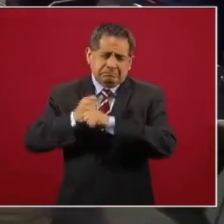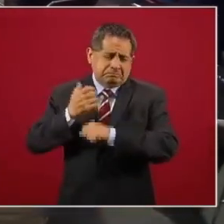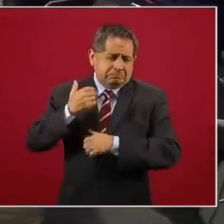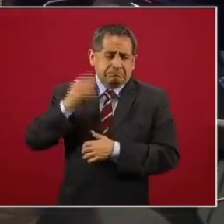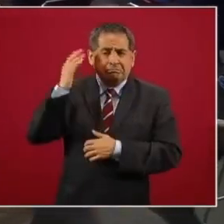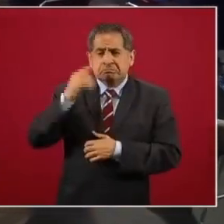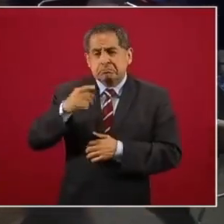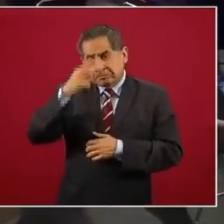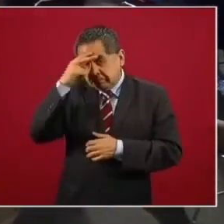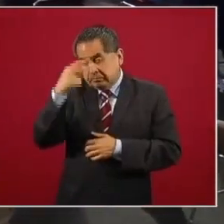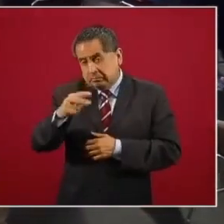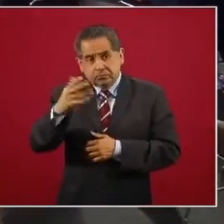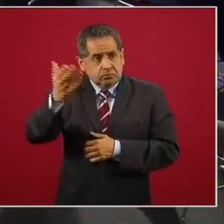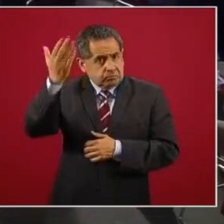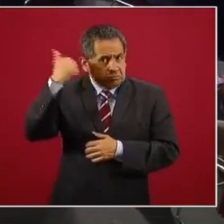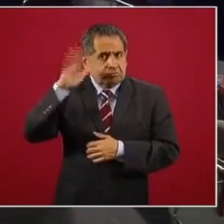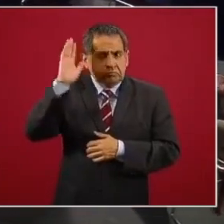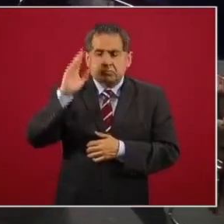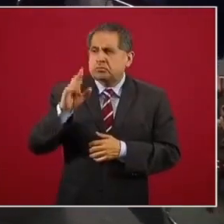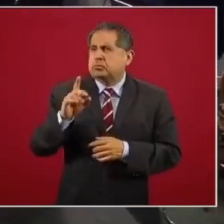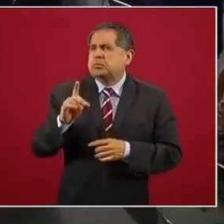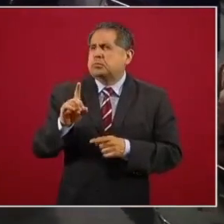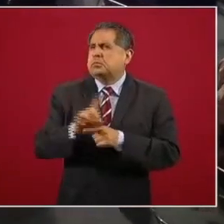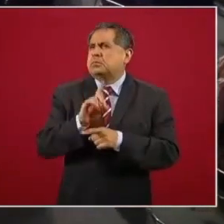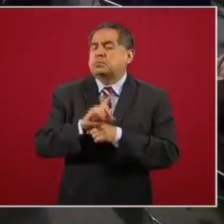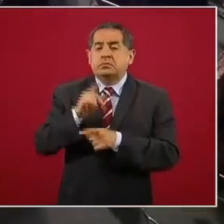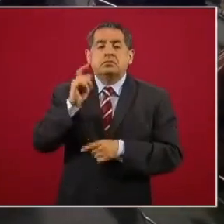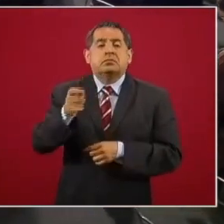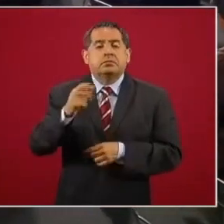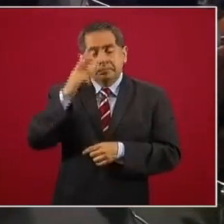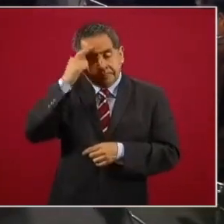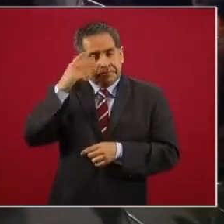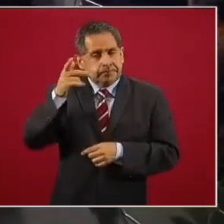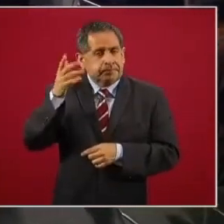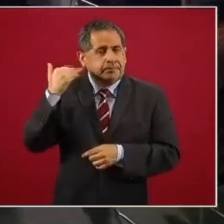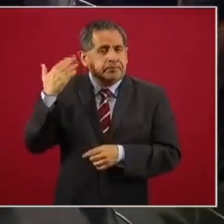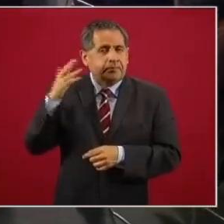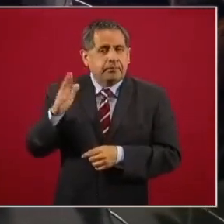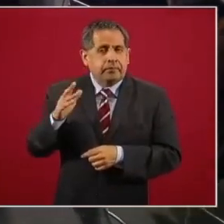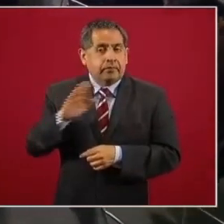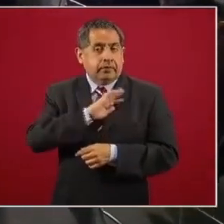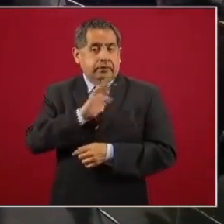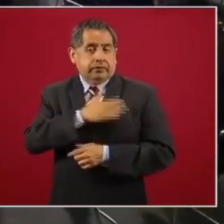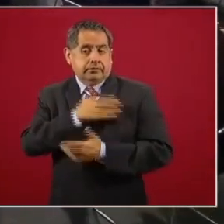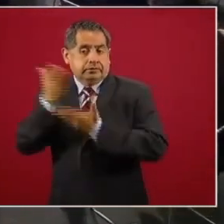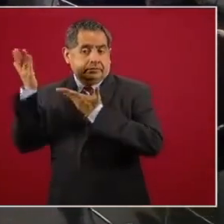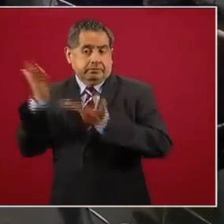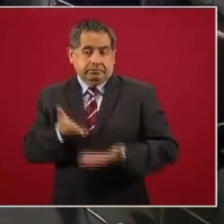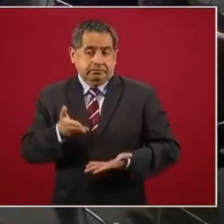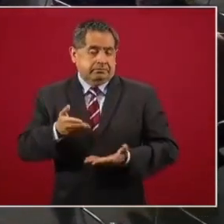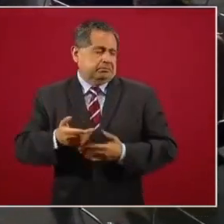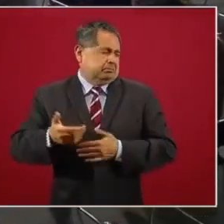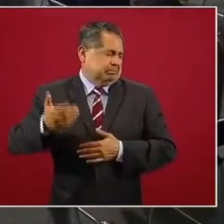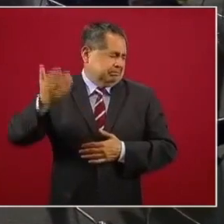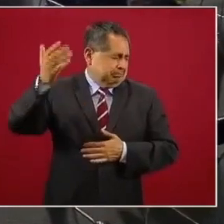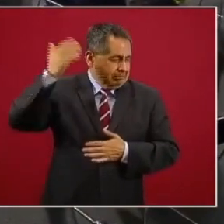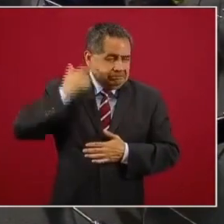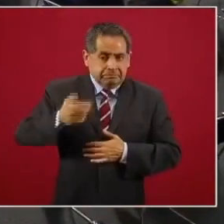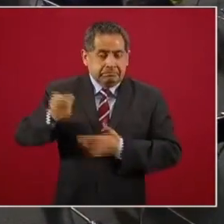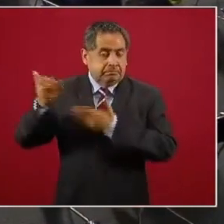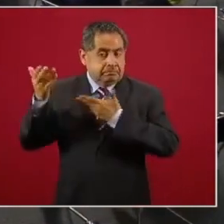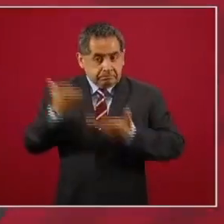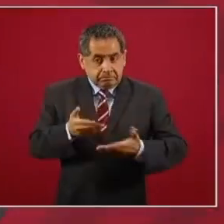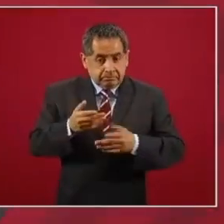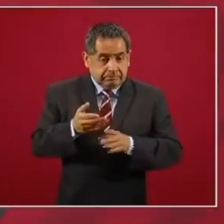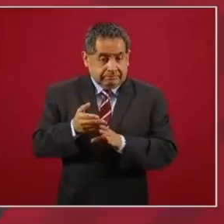desde la llegada de los españoles, si puede ser, desde